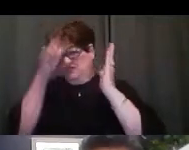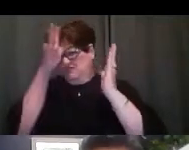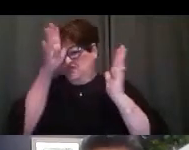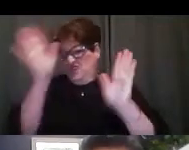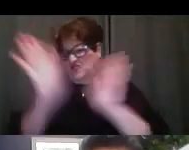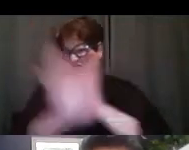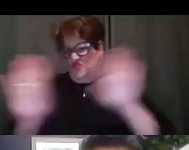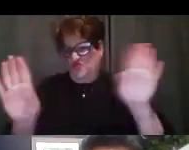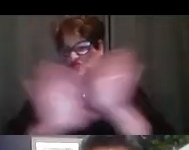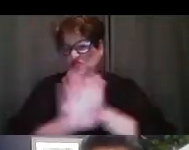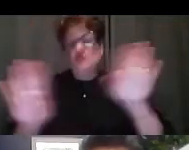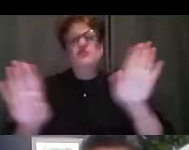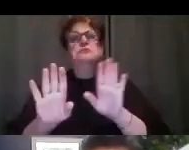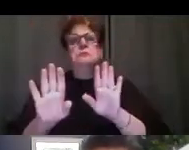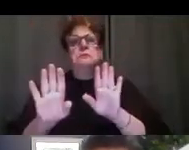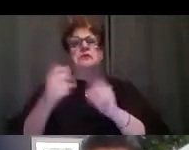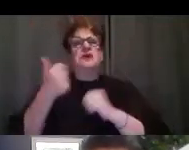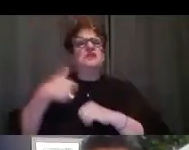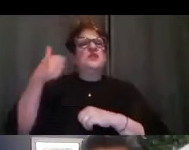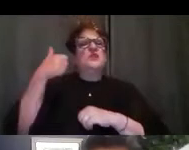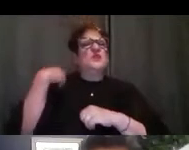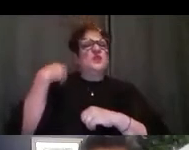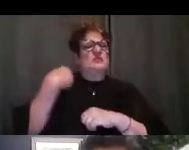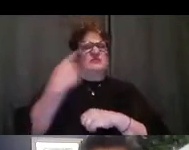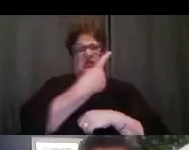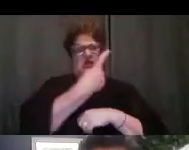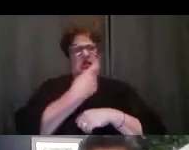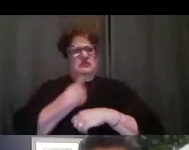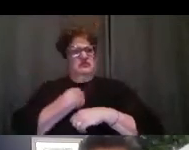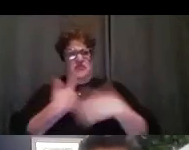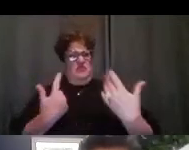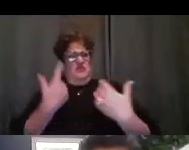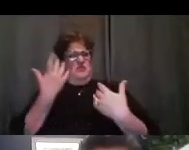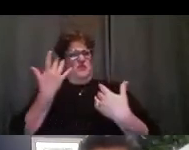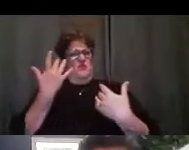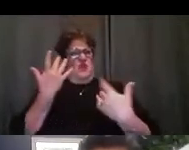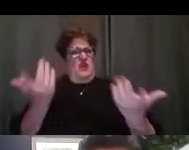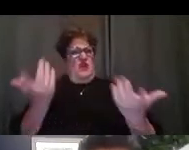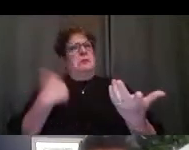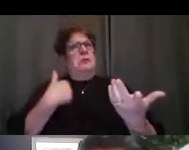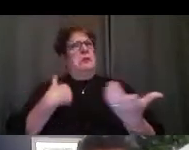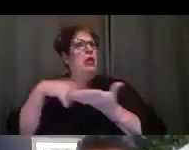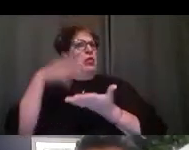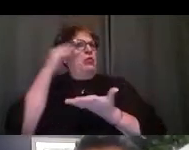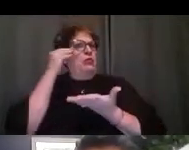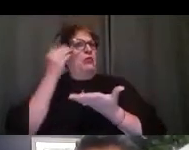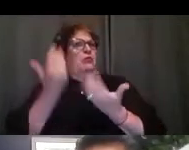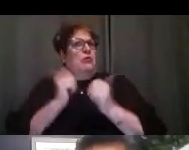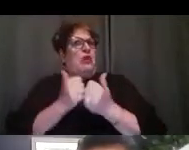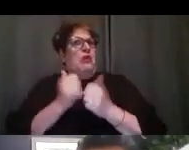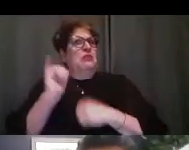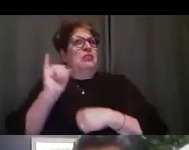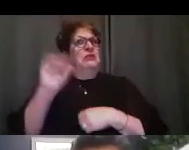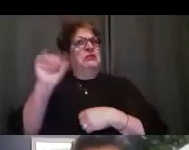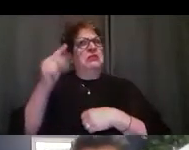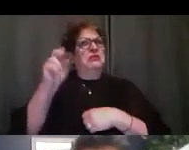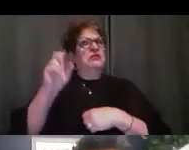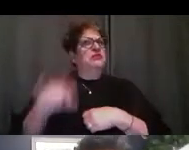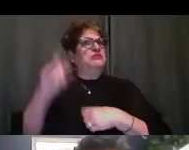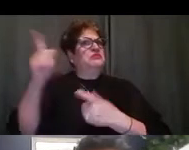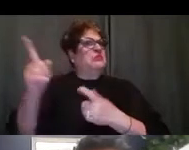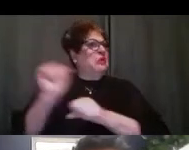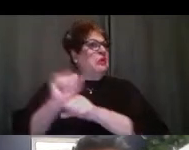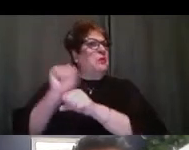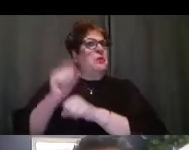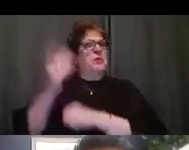padre a ese lugar y yo dije, ¿por qué está haciendo eso? Y yo le dije, yo aprendí a